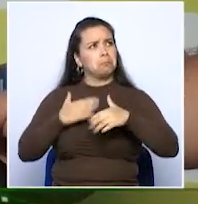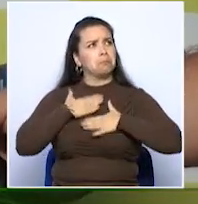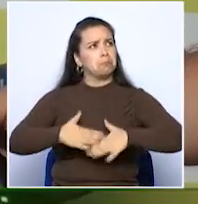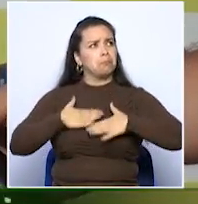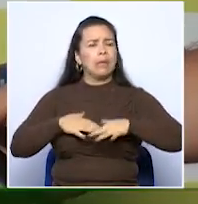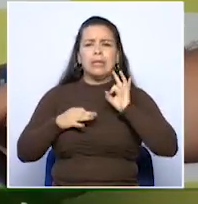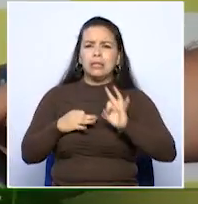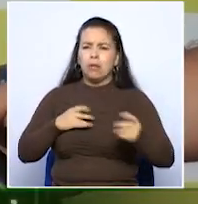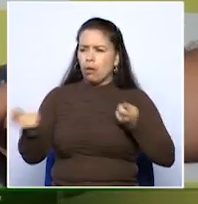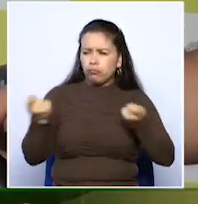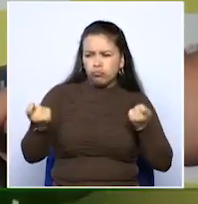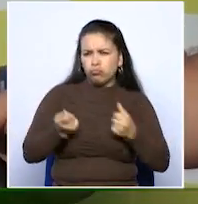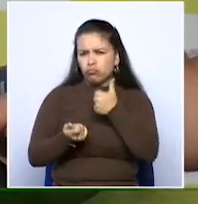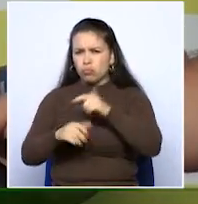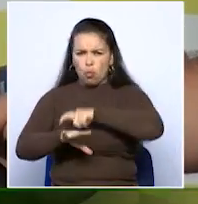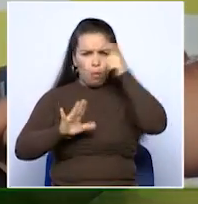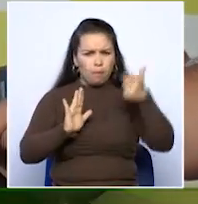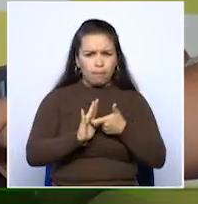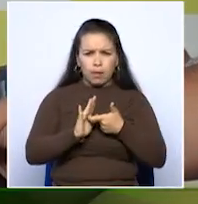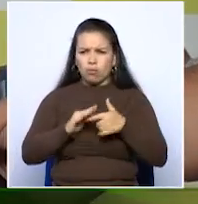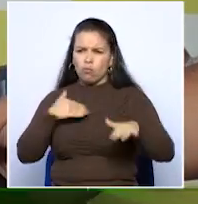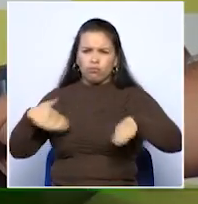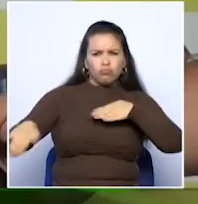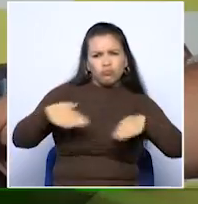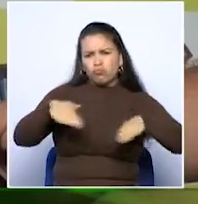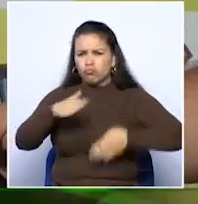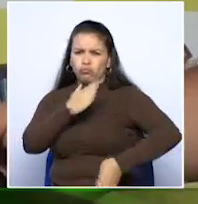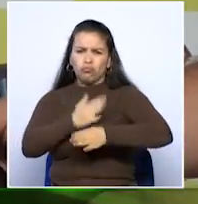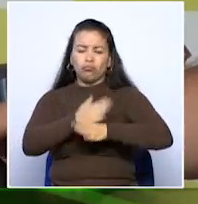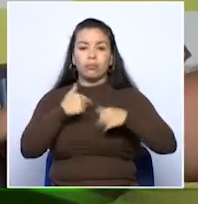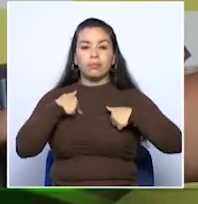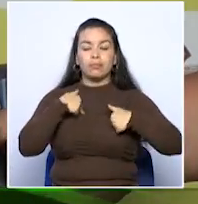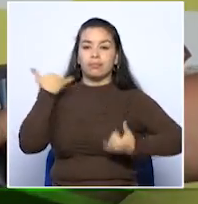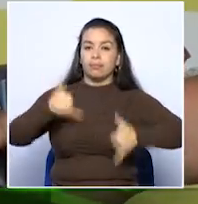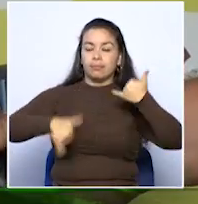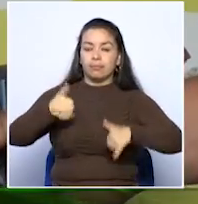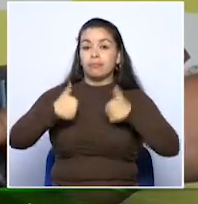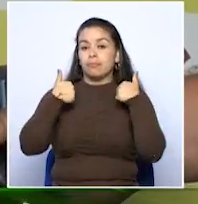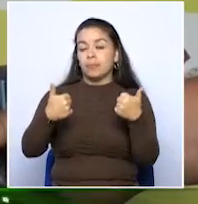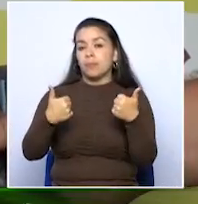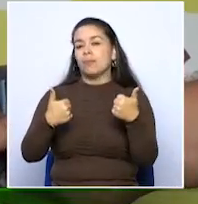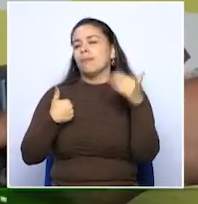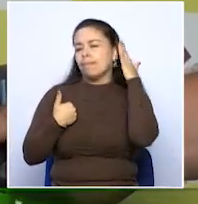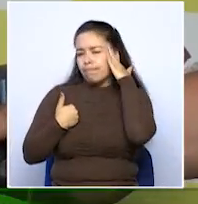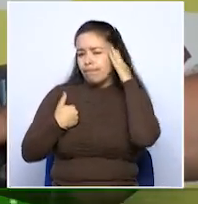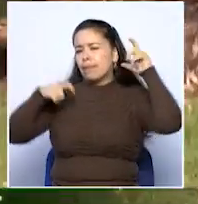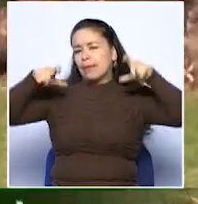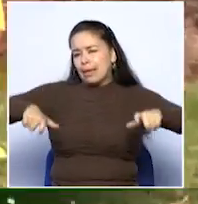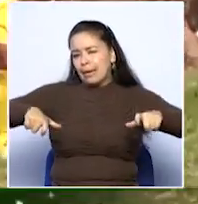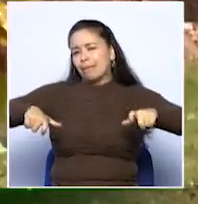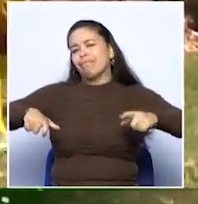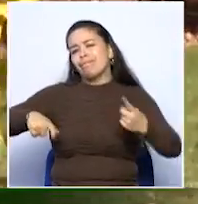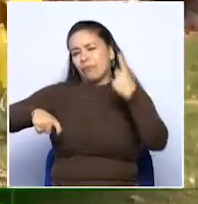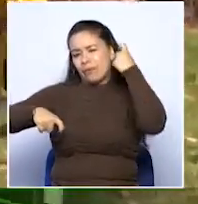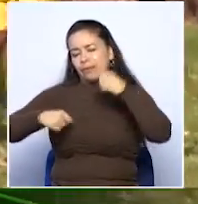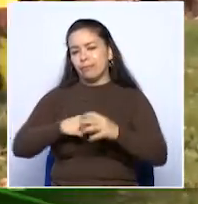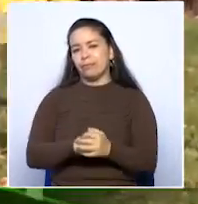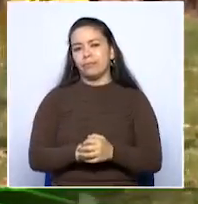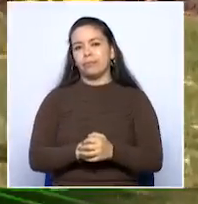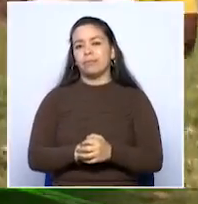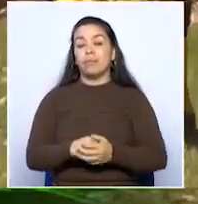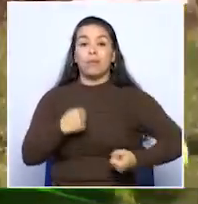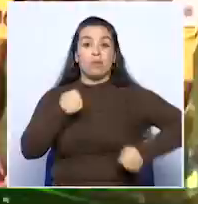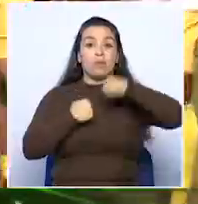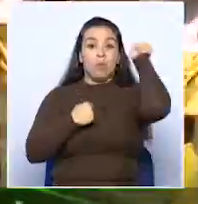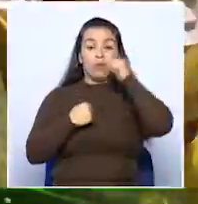controlamos la pelota, mantuvimos un ritmo constante en el partido, seguramente la cancha no nos ayudó. Los goles del triunfo llegaron